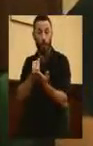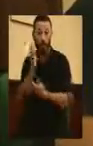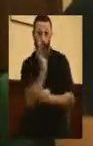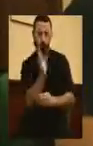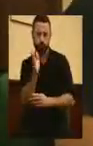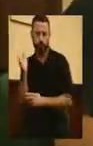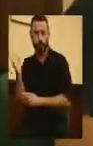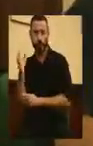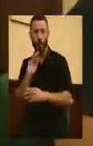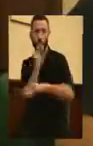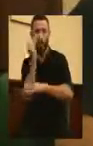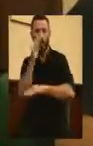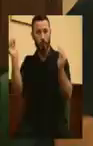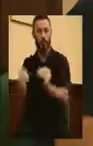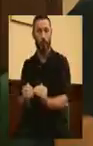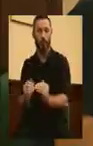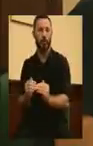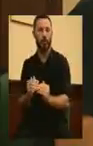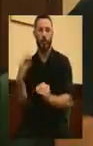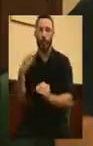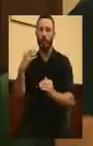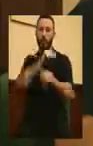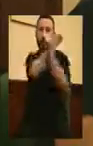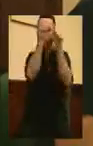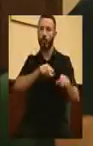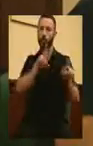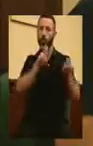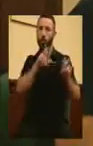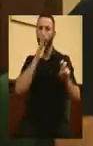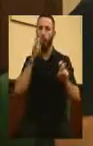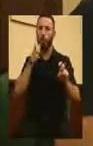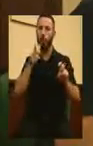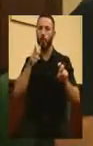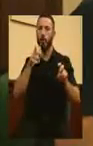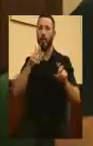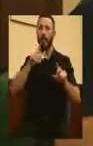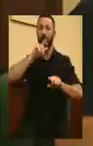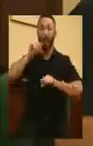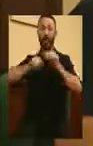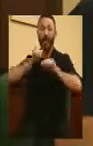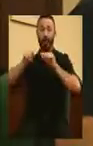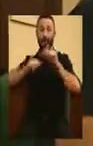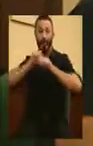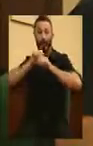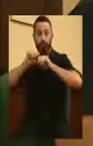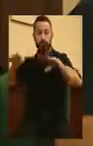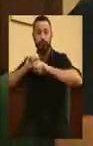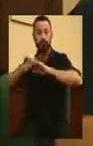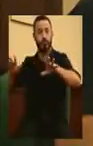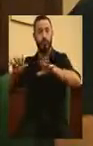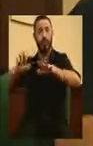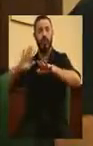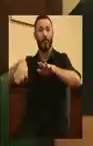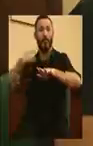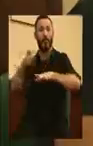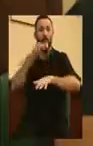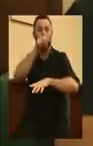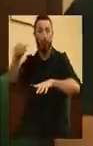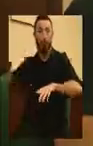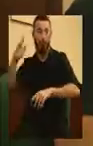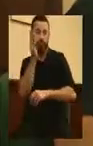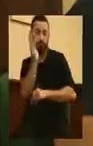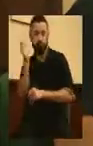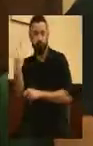Además, hay que apostar por un nuevo modelo, porque las emisiones y exposición a los contaminantes de la atmósfera tienen consecuencias nefastas sobre la salud de la población.